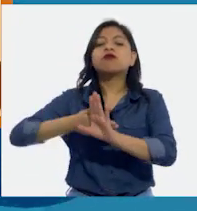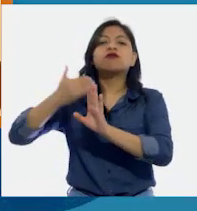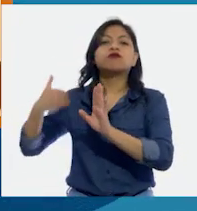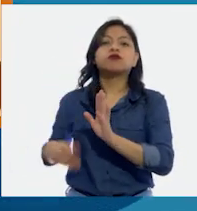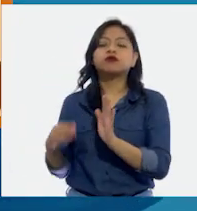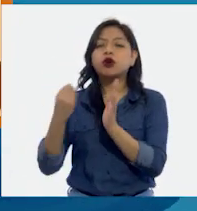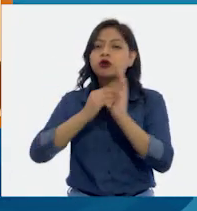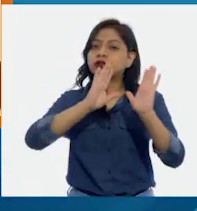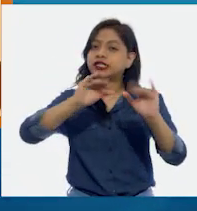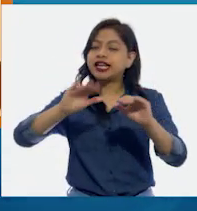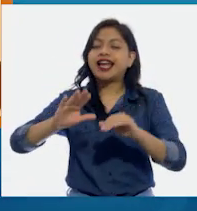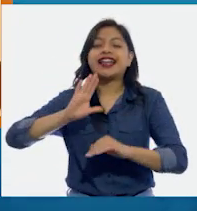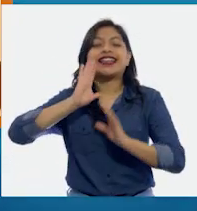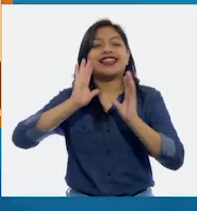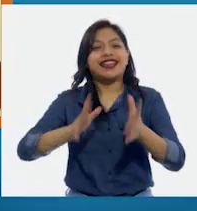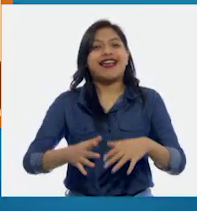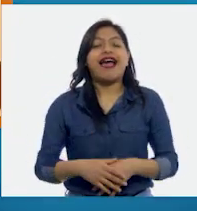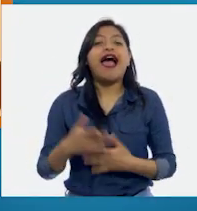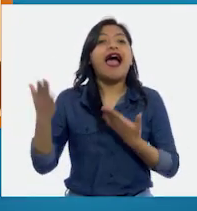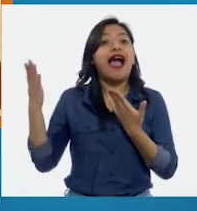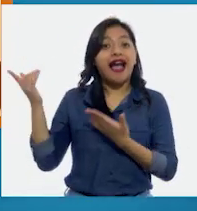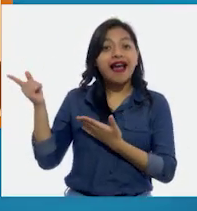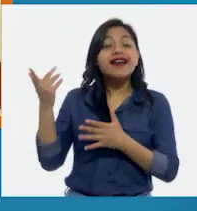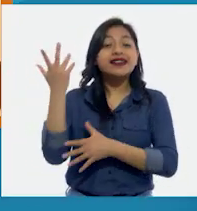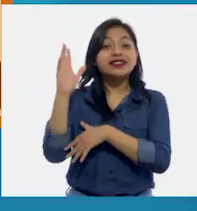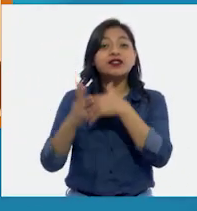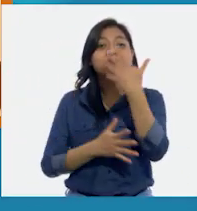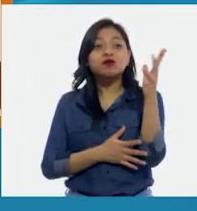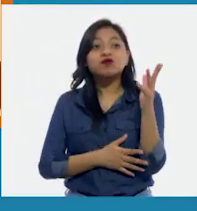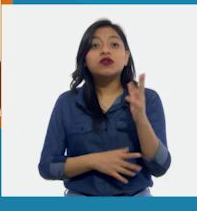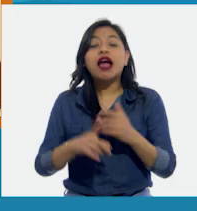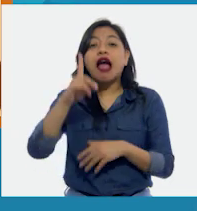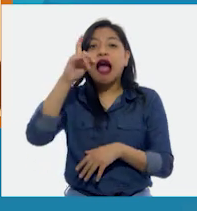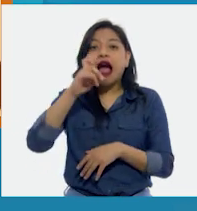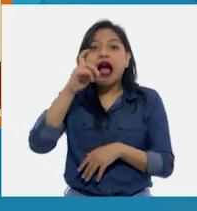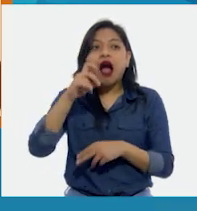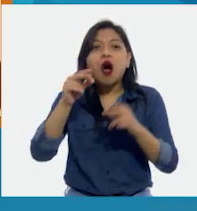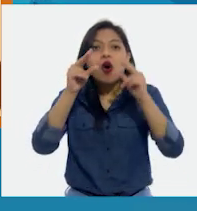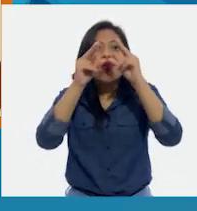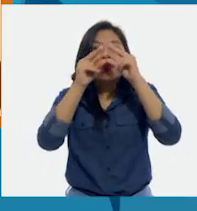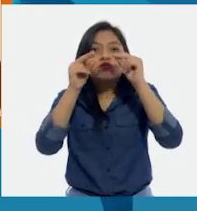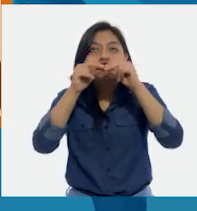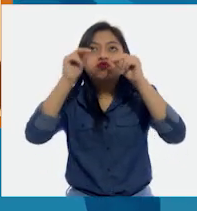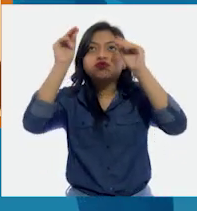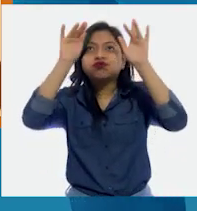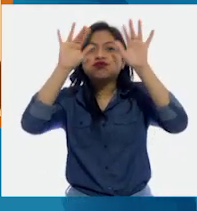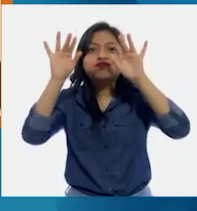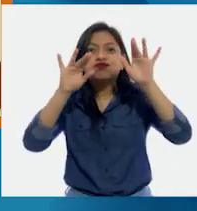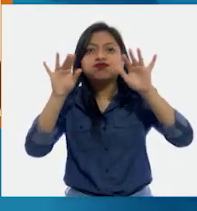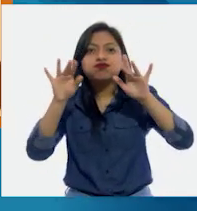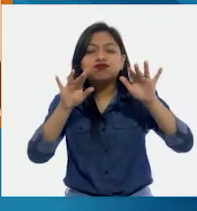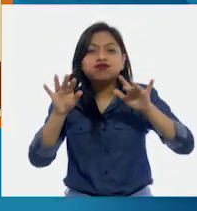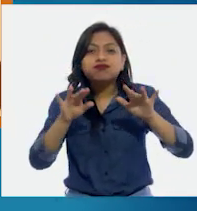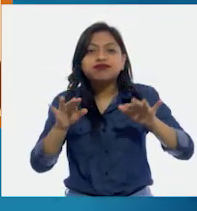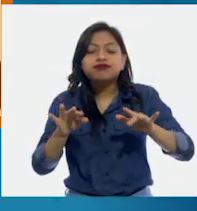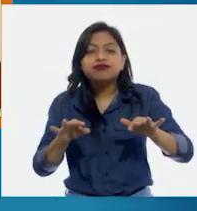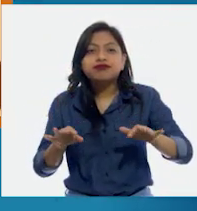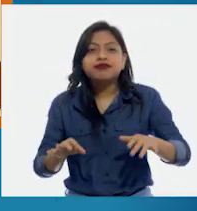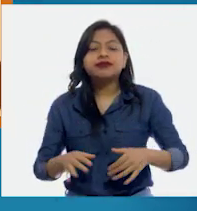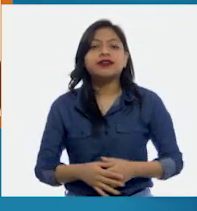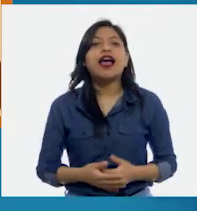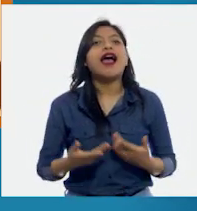anterior. Pues en este tipo de bosque, el agua se congela o cae en forma de nieve, escarcha o granizo.